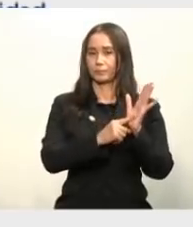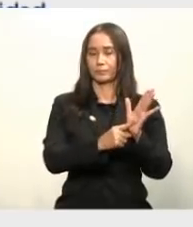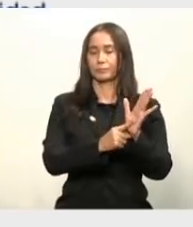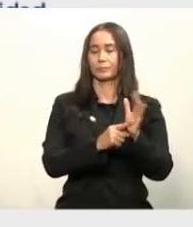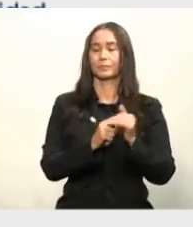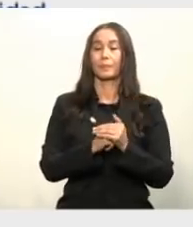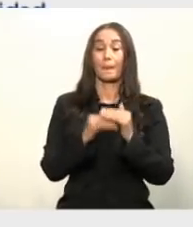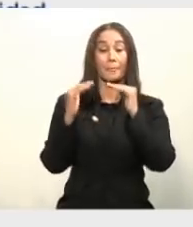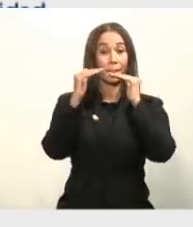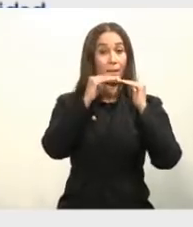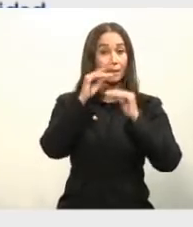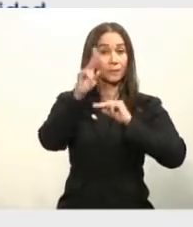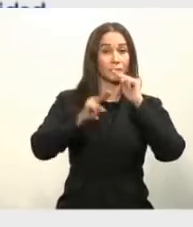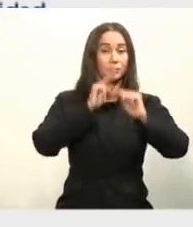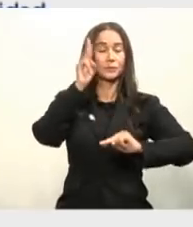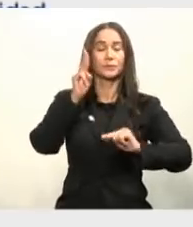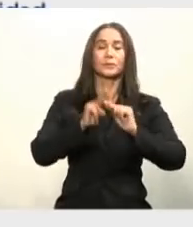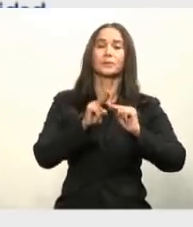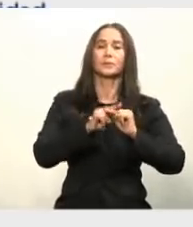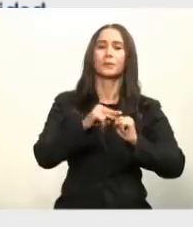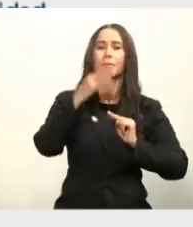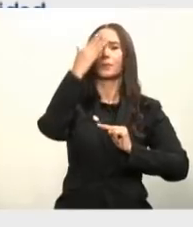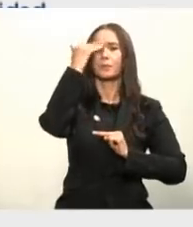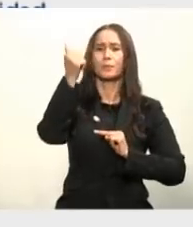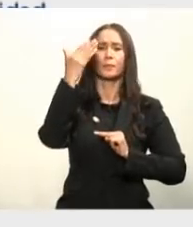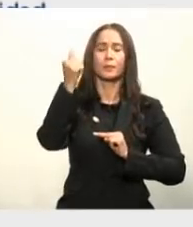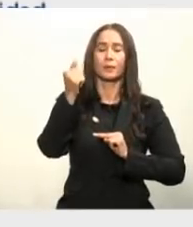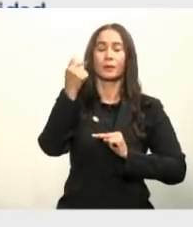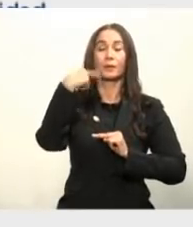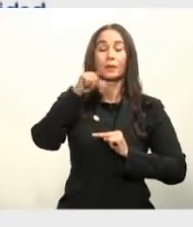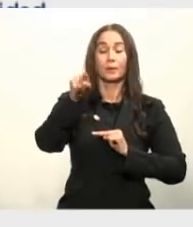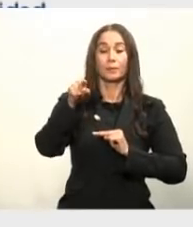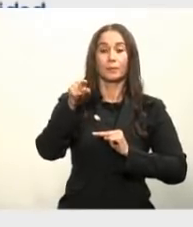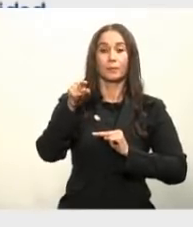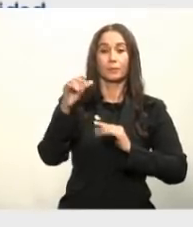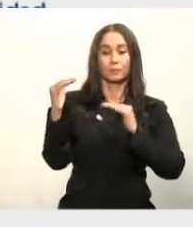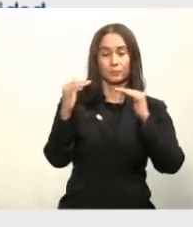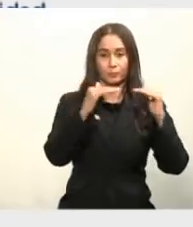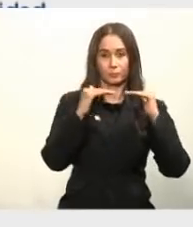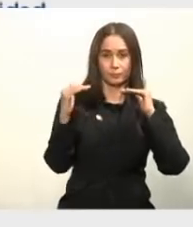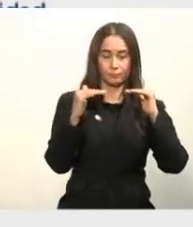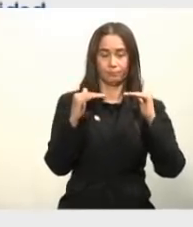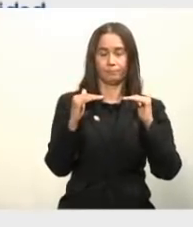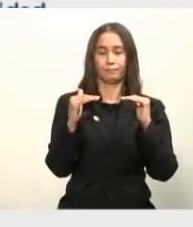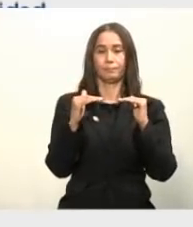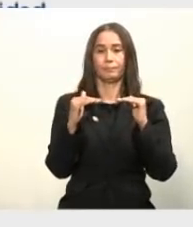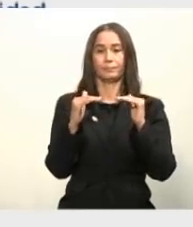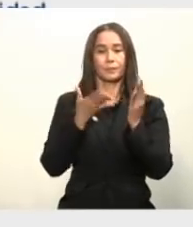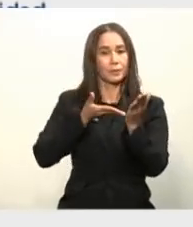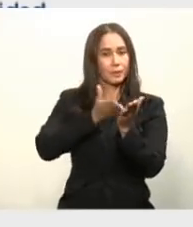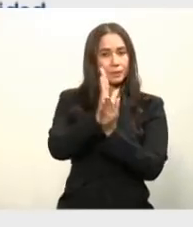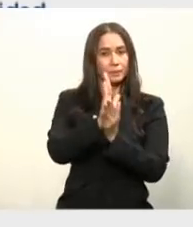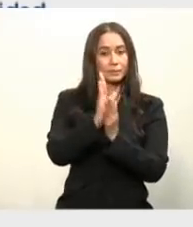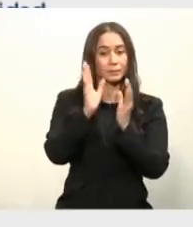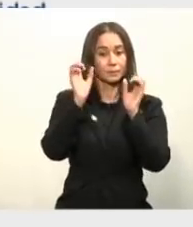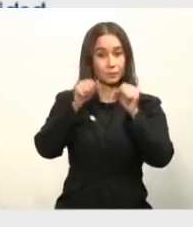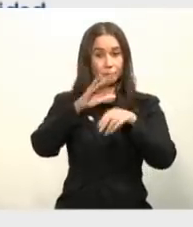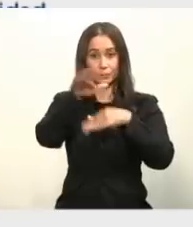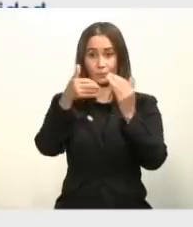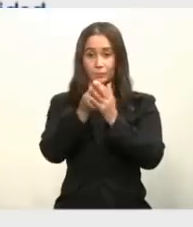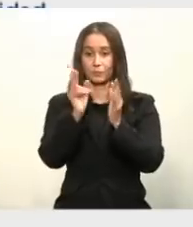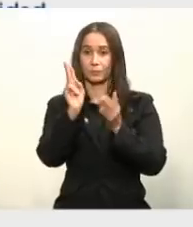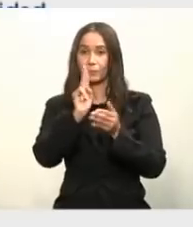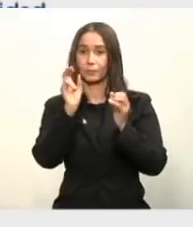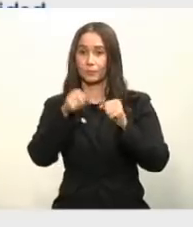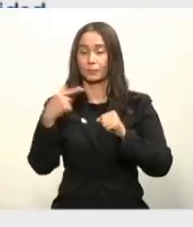La equidad nacional es porque debemos asegurar la equidad en lo que es el acceso a las vacunas y a sus